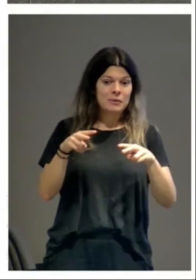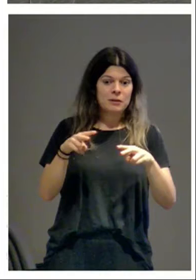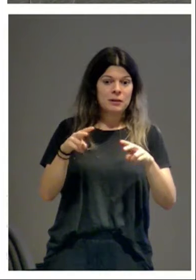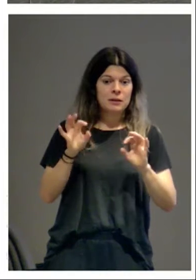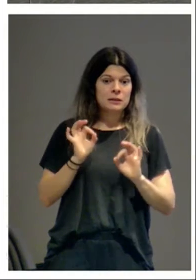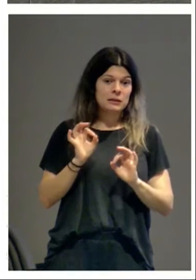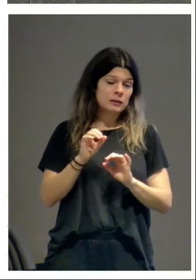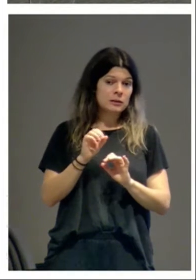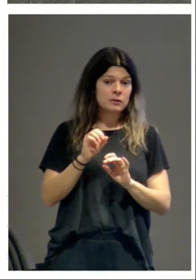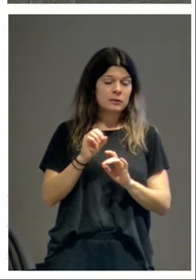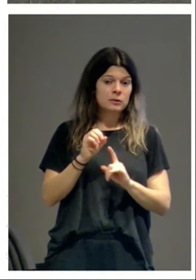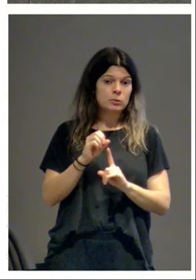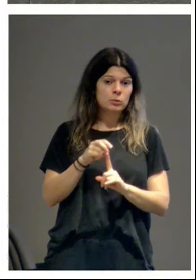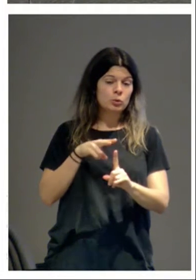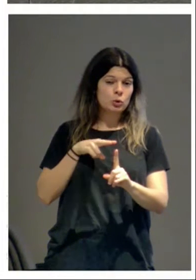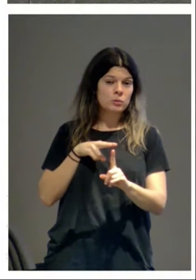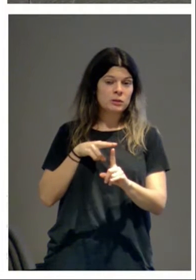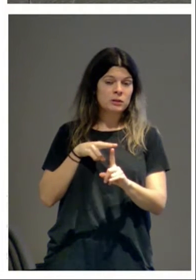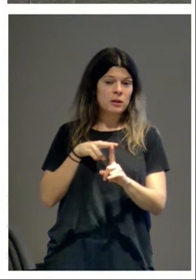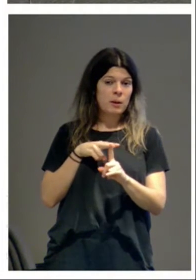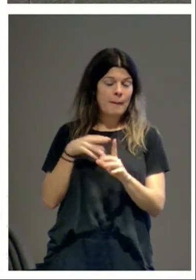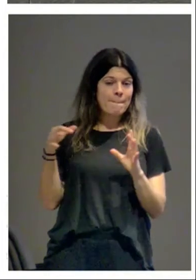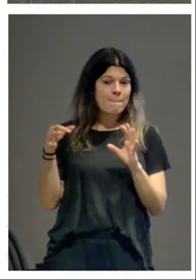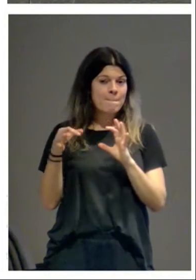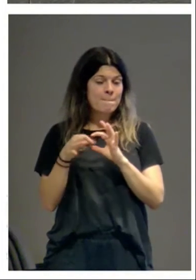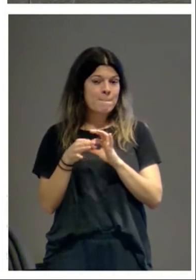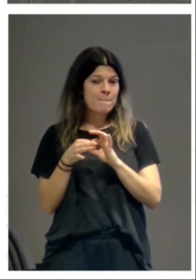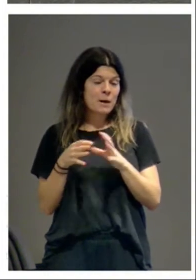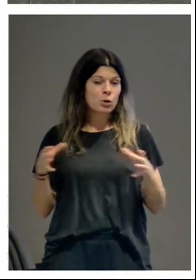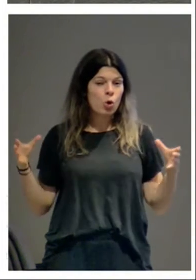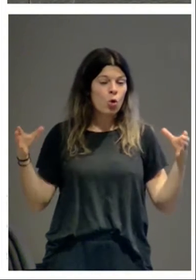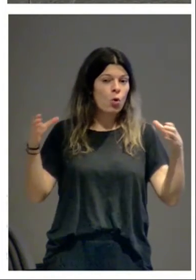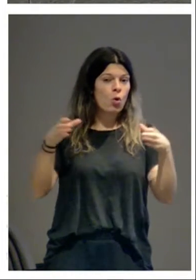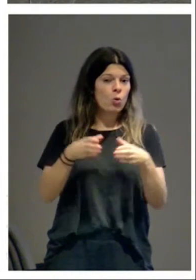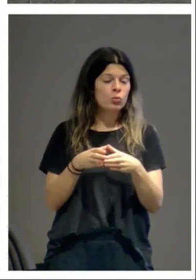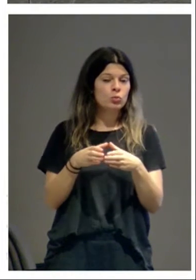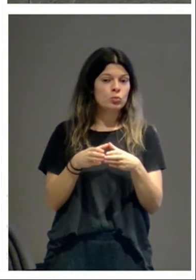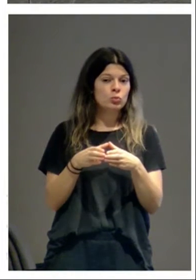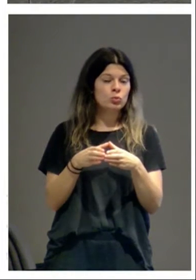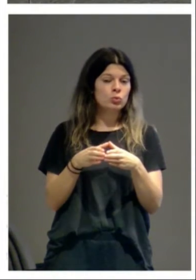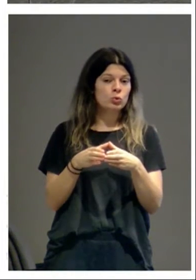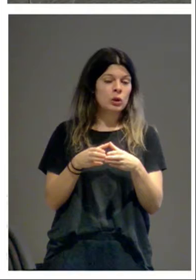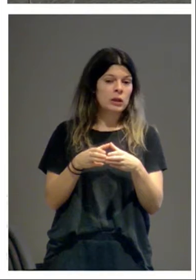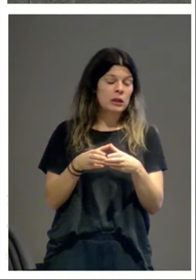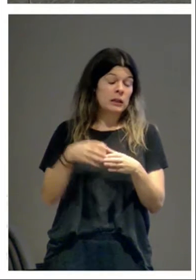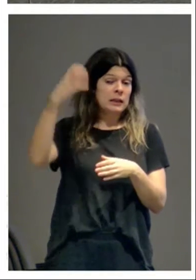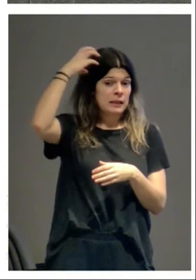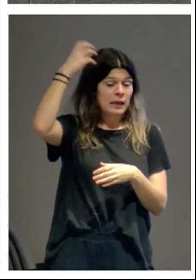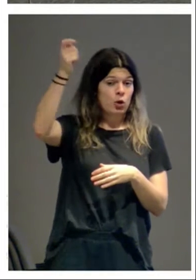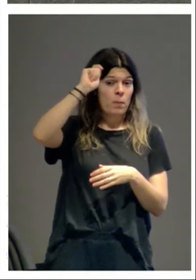visión que conjuntara el total del reino de Pamplona